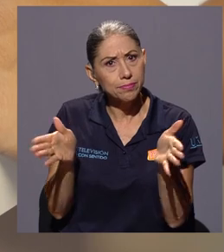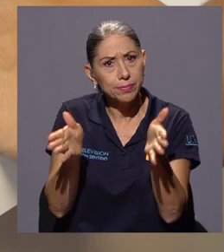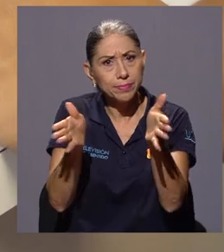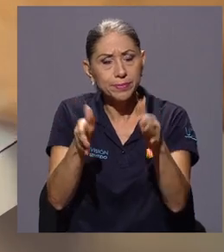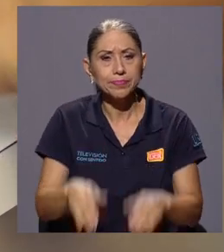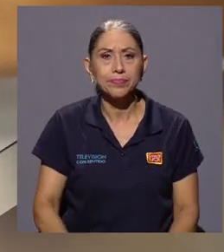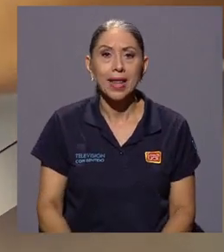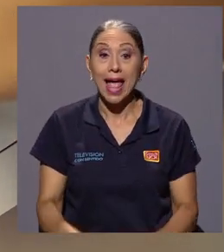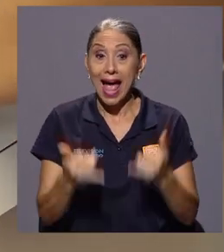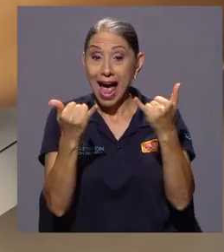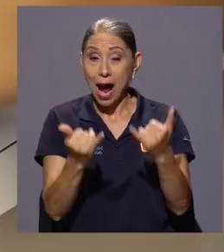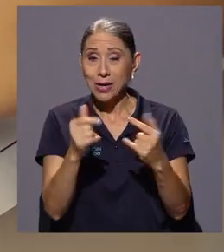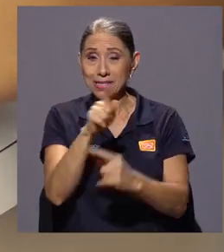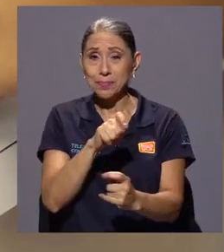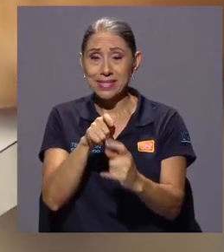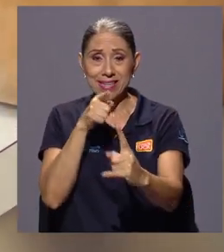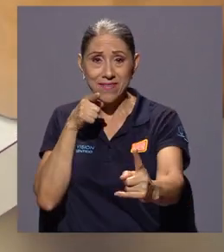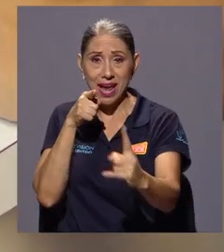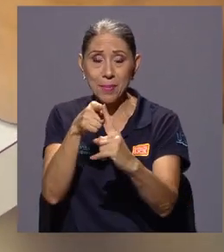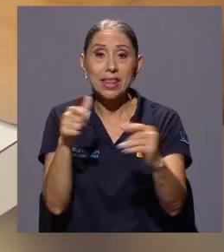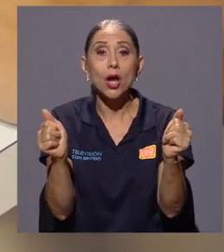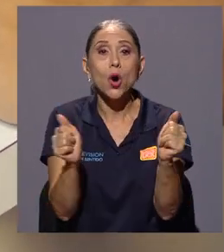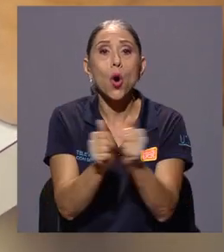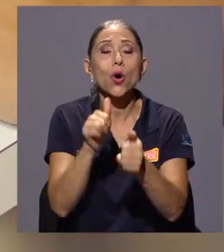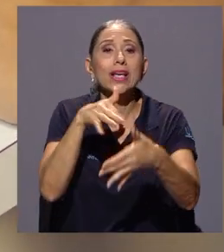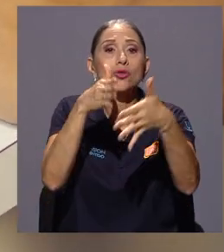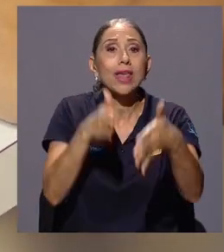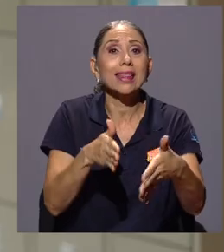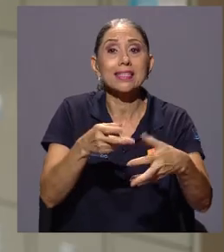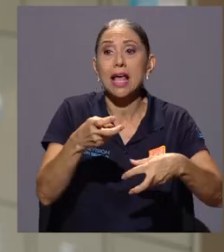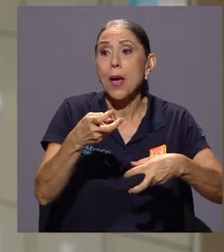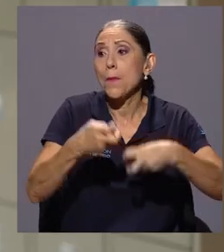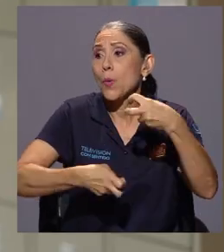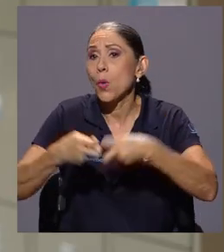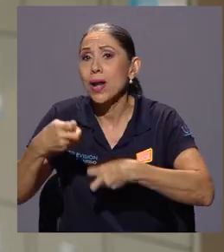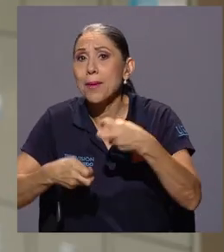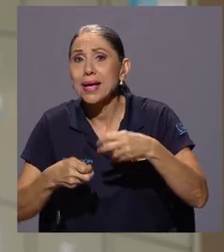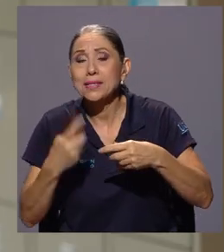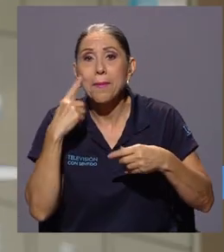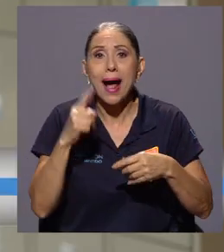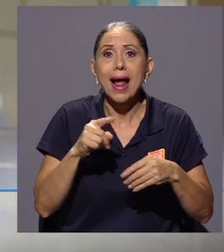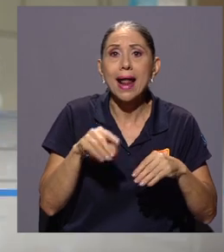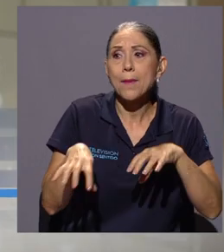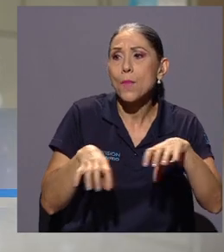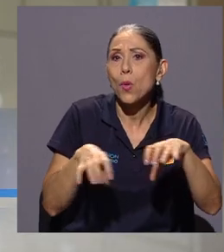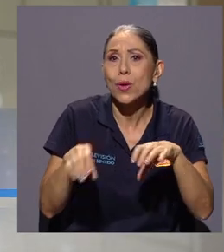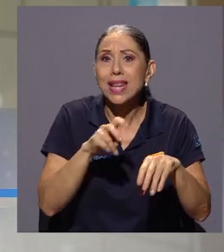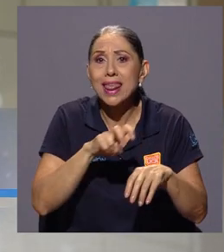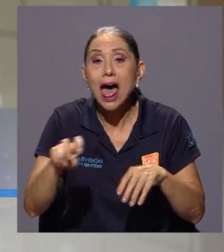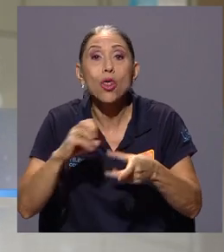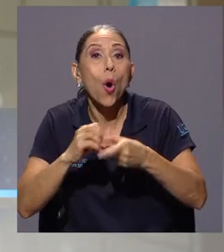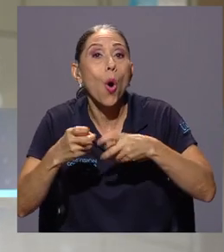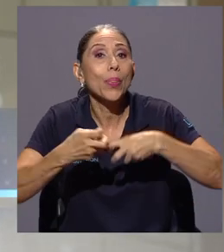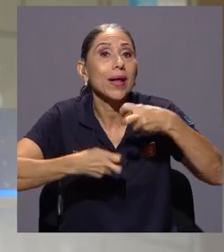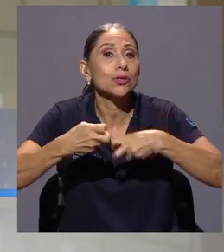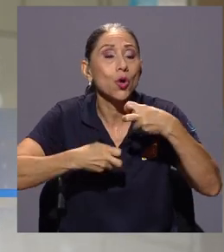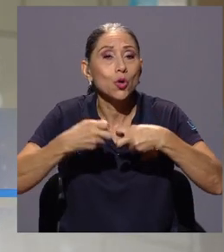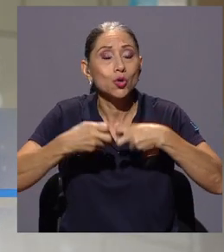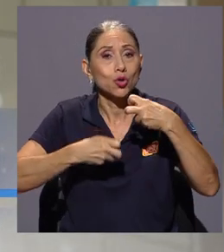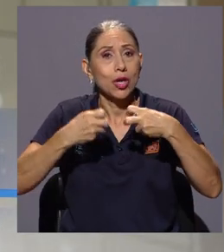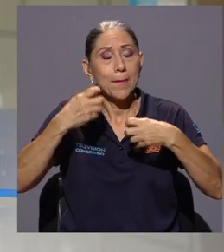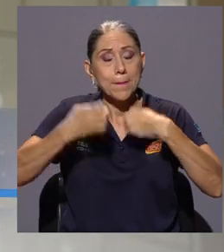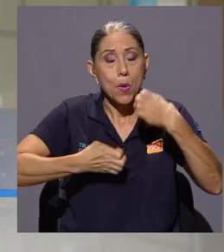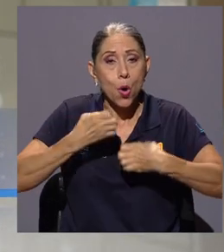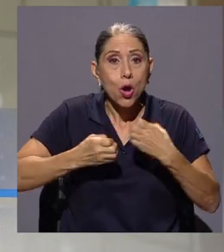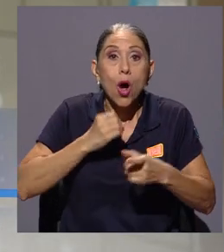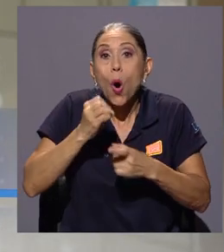En este caso concreto son estudiantes que tienen problemas de movilidad, también de trastorno emocional o algunas dificultades para